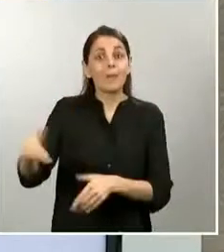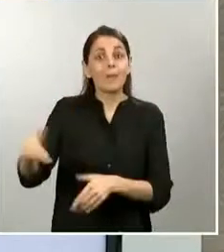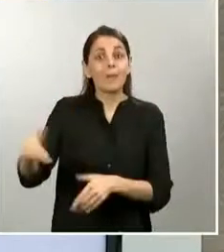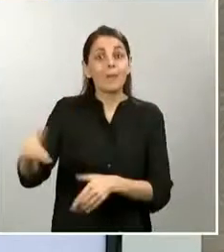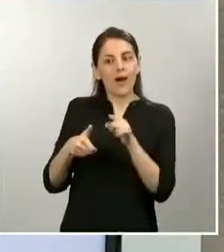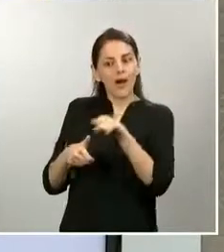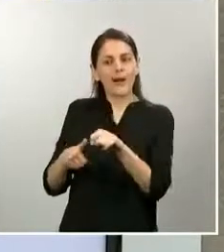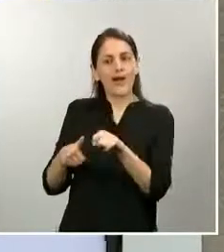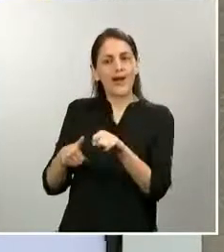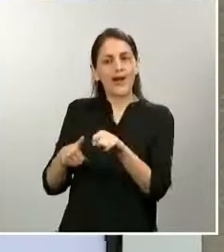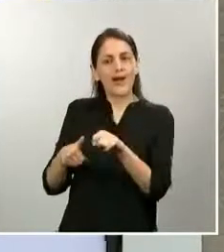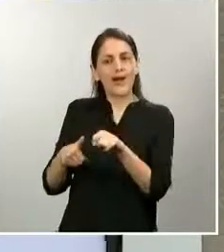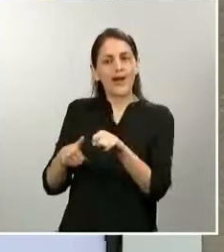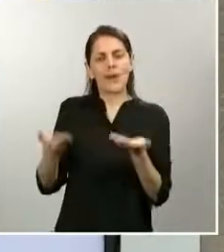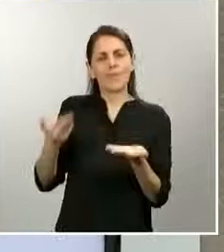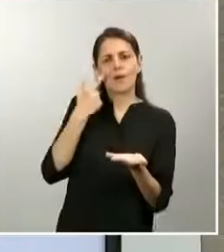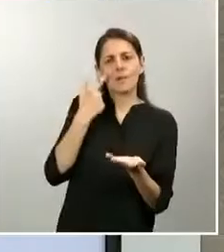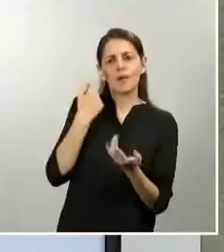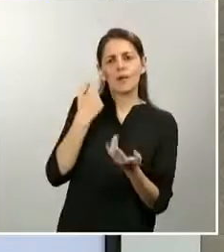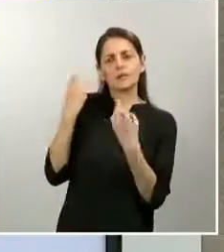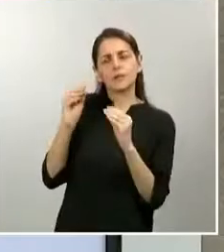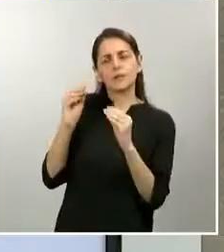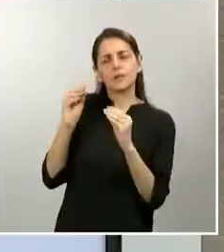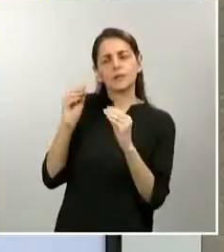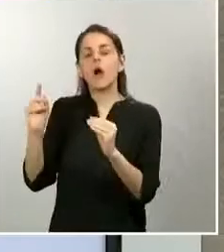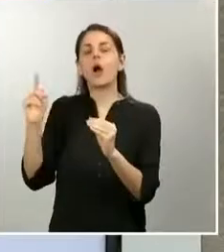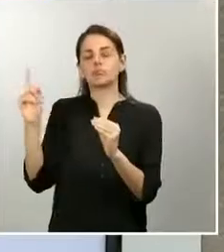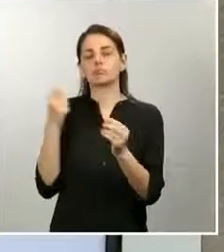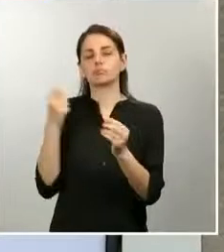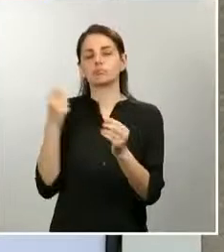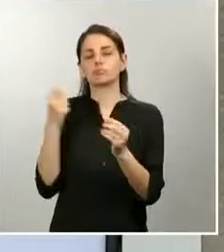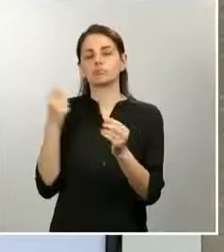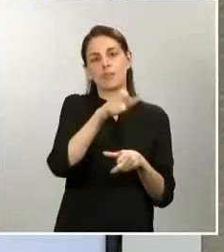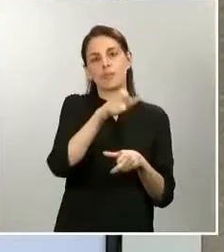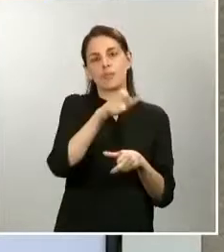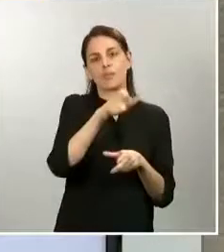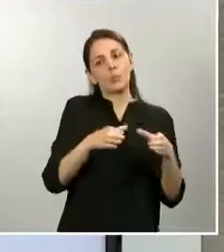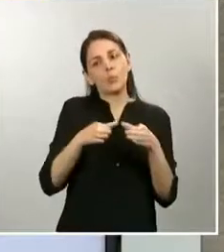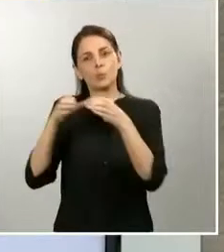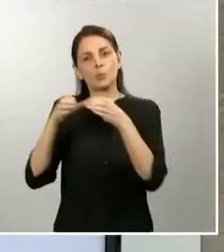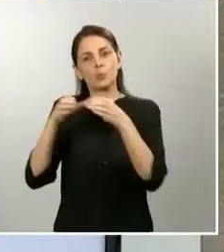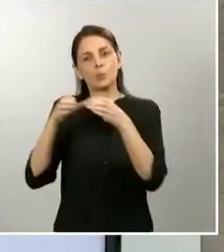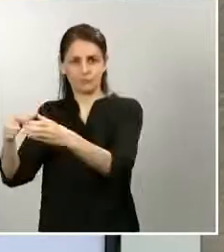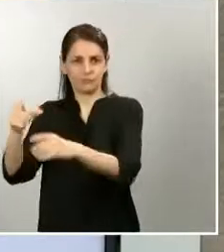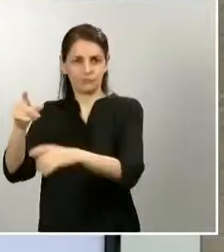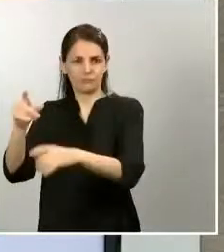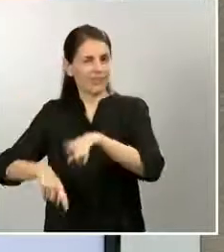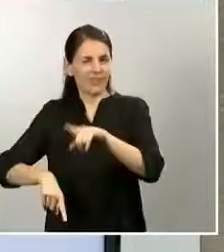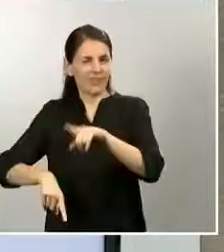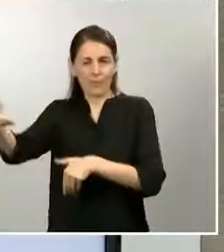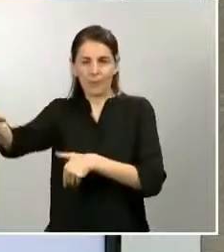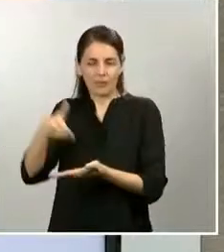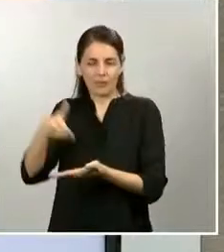necesidades, pues se atiende dependiendo de lo que se haya solicitado.